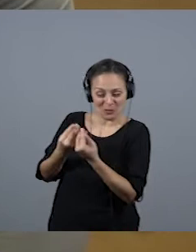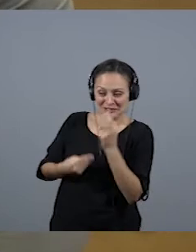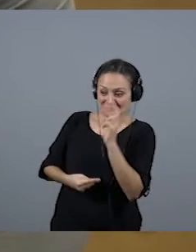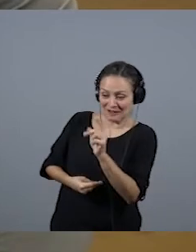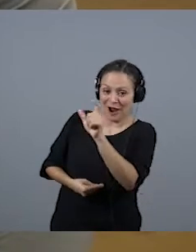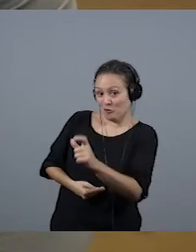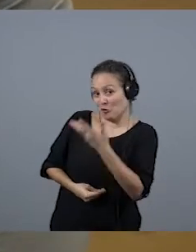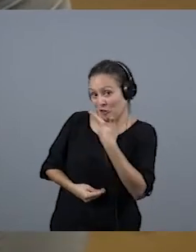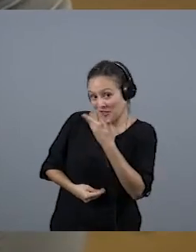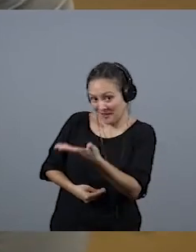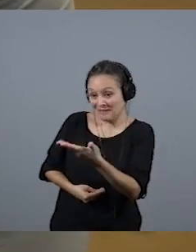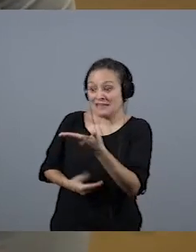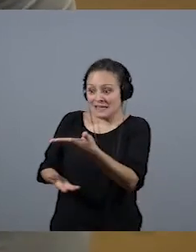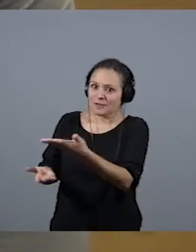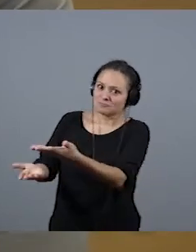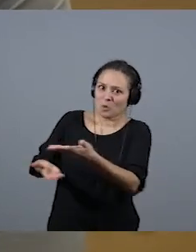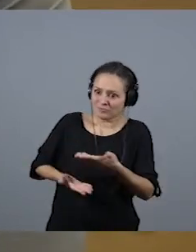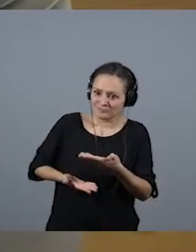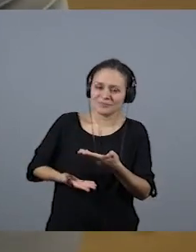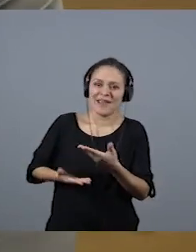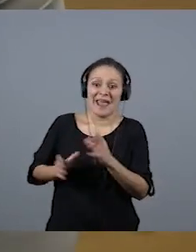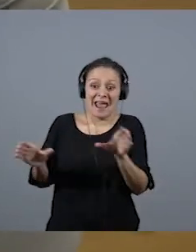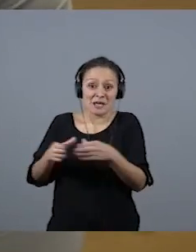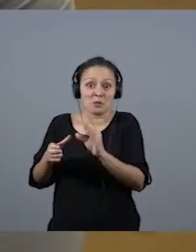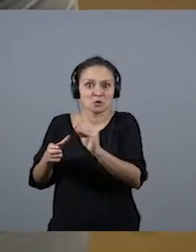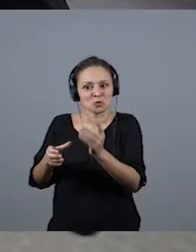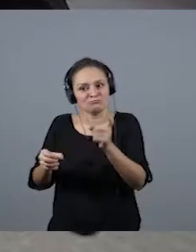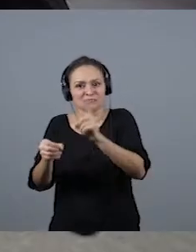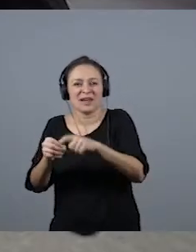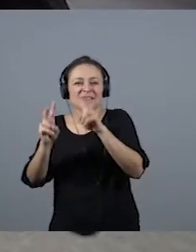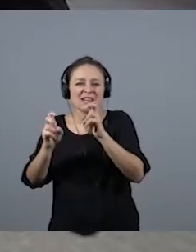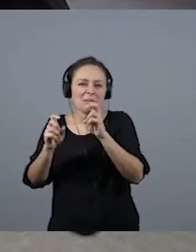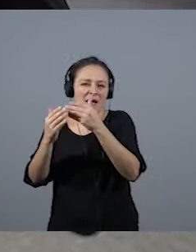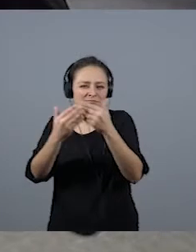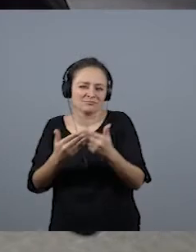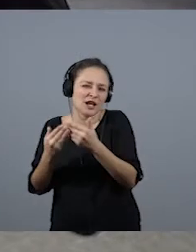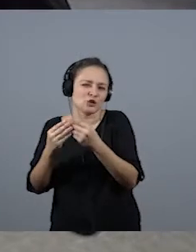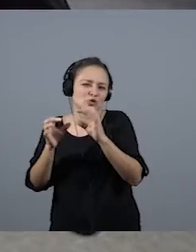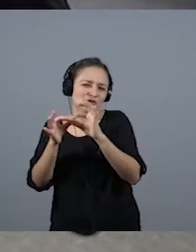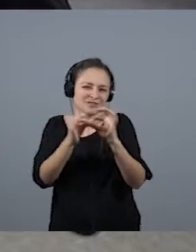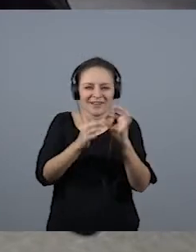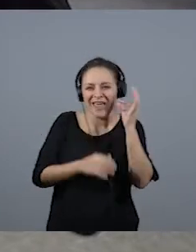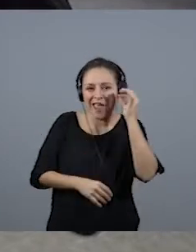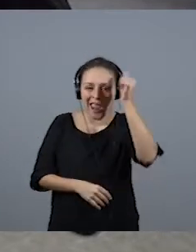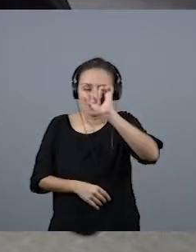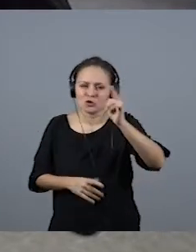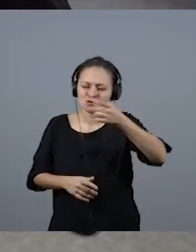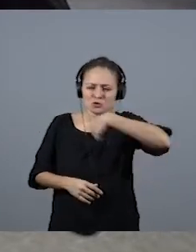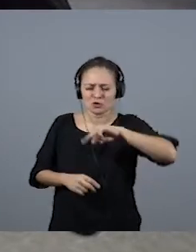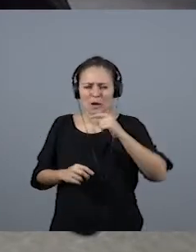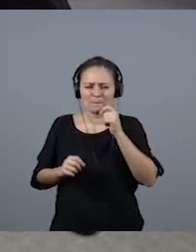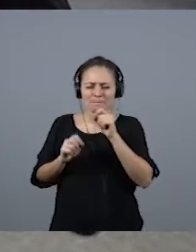ella me invita a formar parte de su equipo, que estaba trabajando estudios de género. Entramos en la línea de observar la